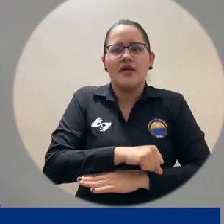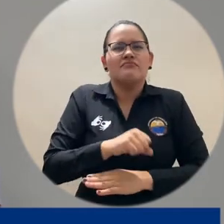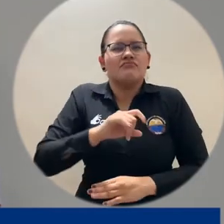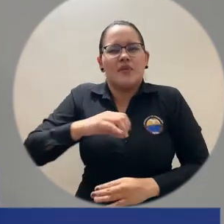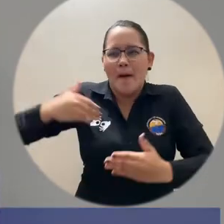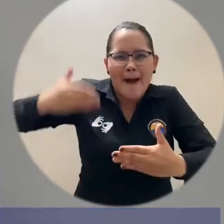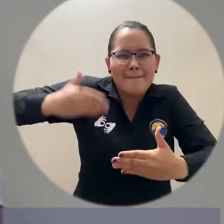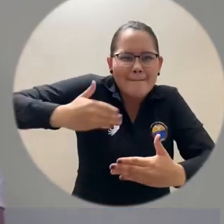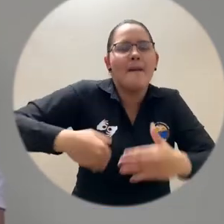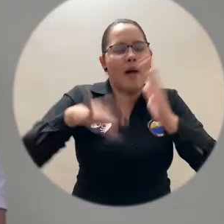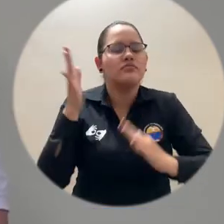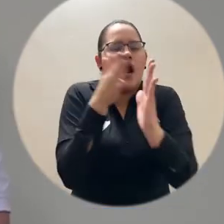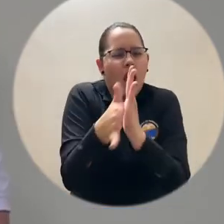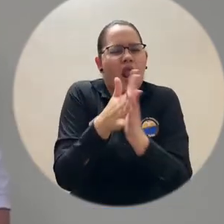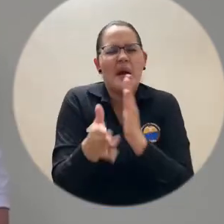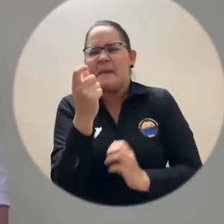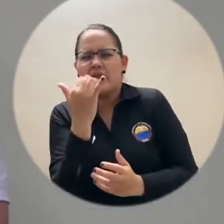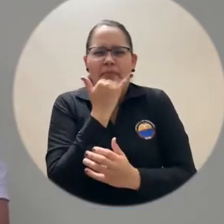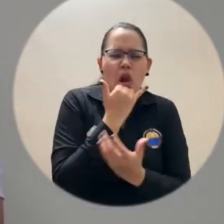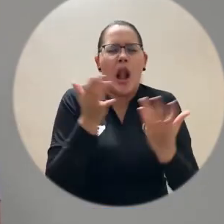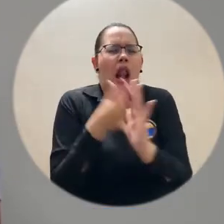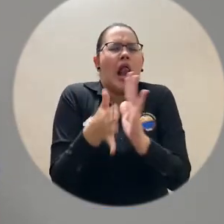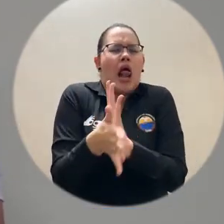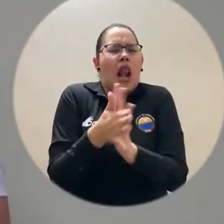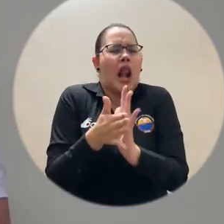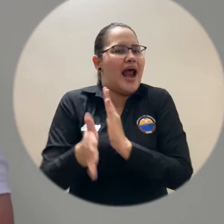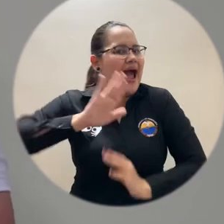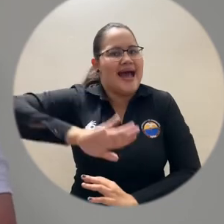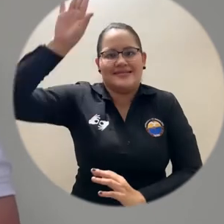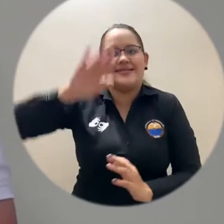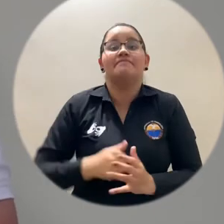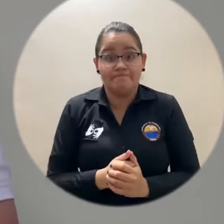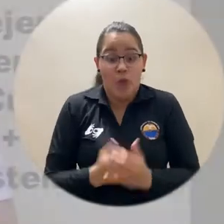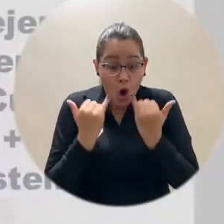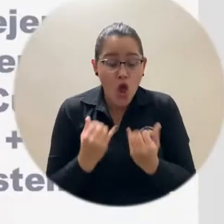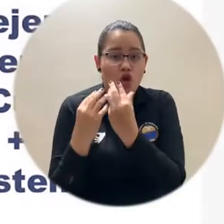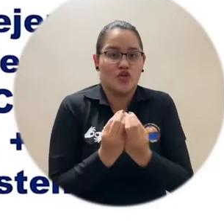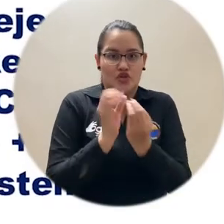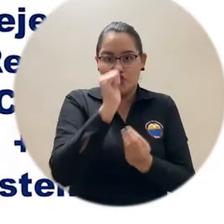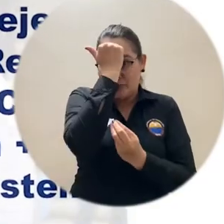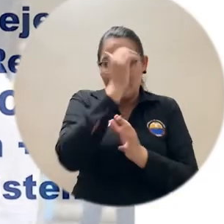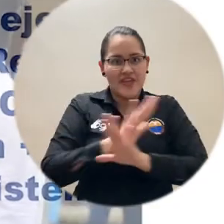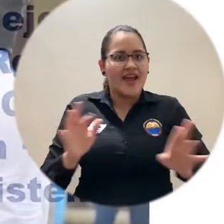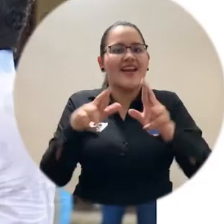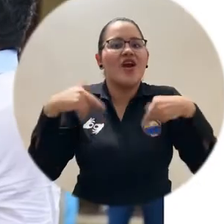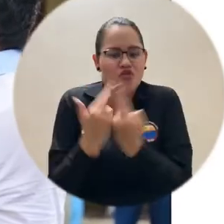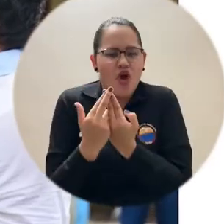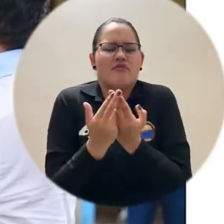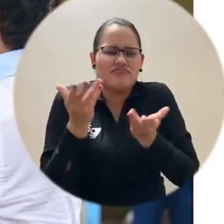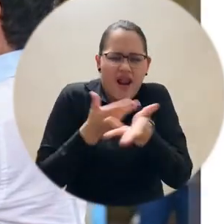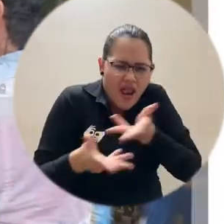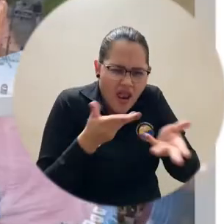abiertas a la comunidad universitaria y el día de hoy se realizó en el Consejo Superior de la Universidad del Magdalena. Esto